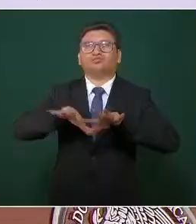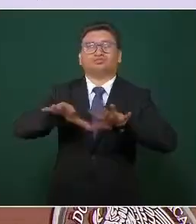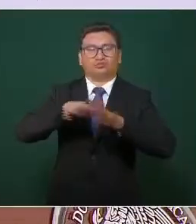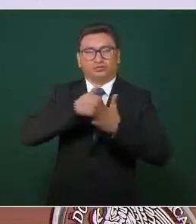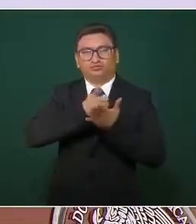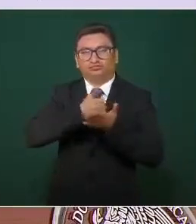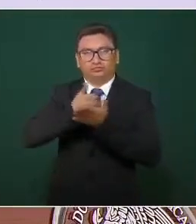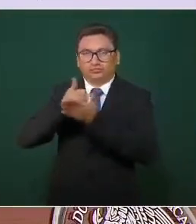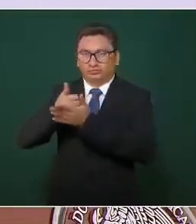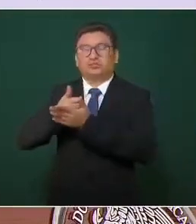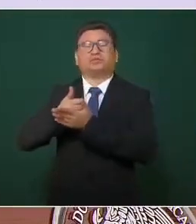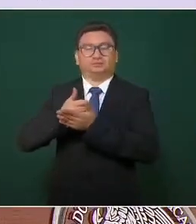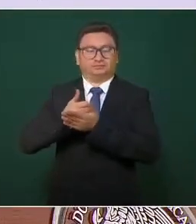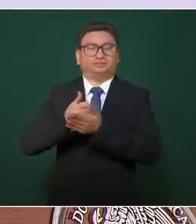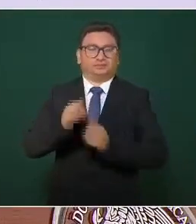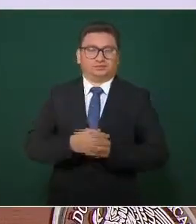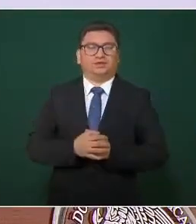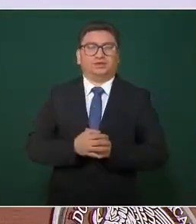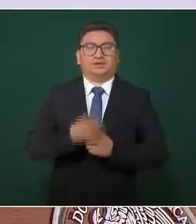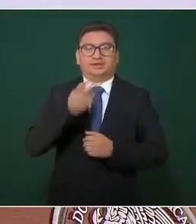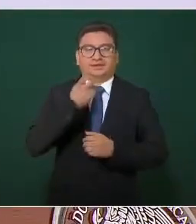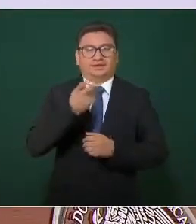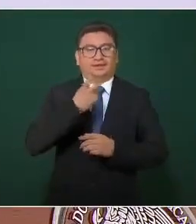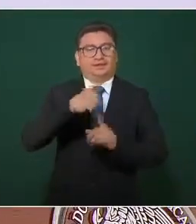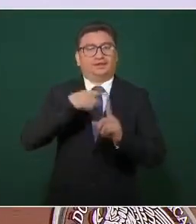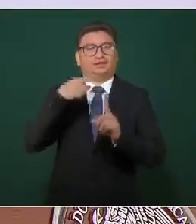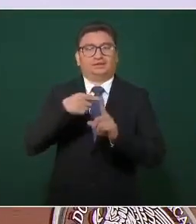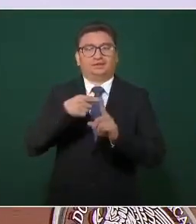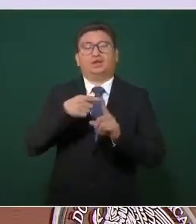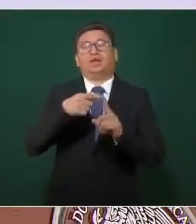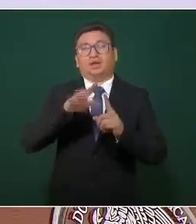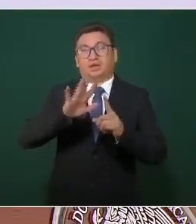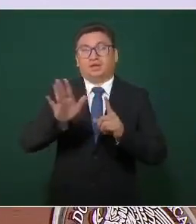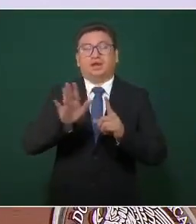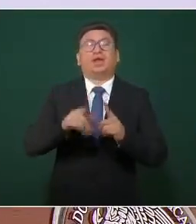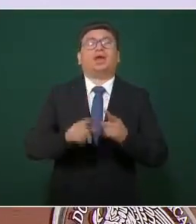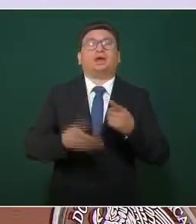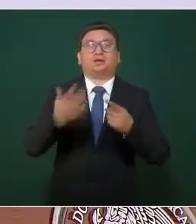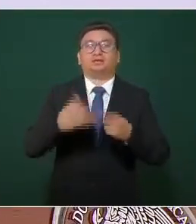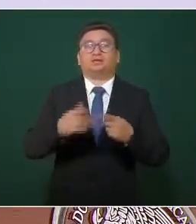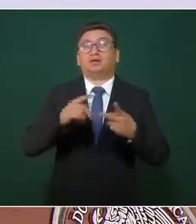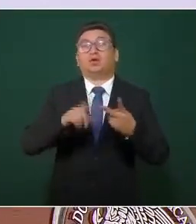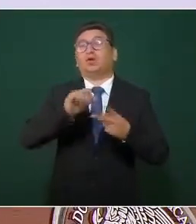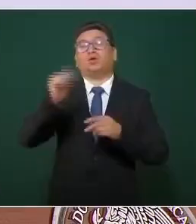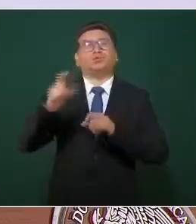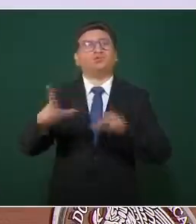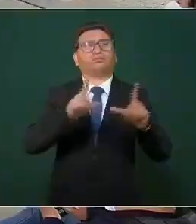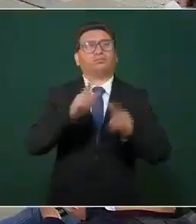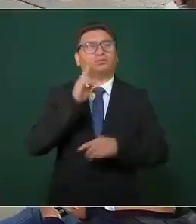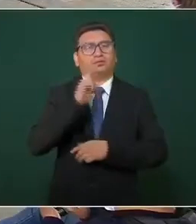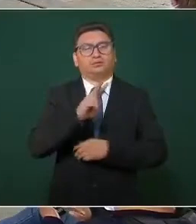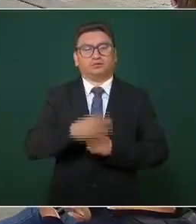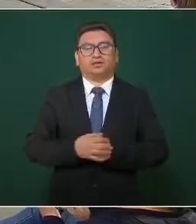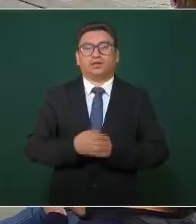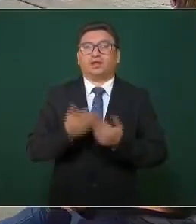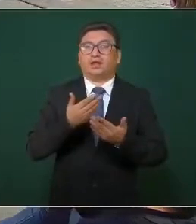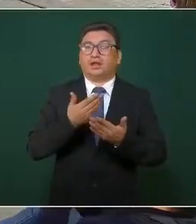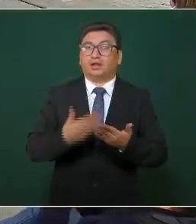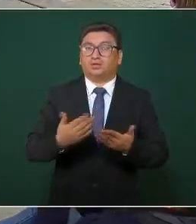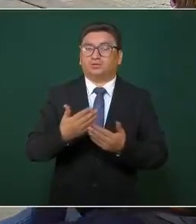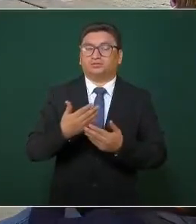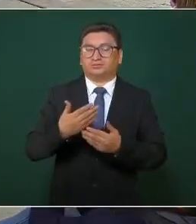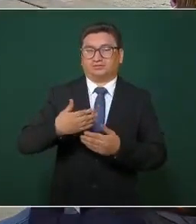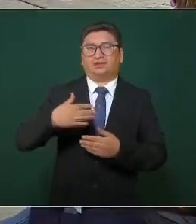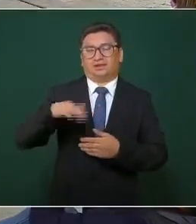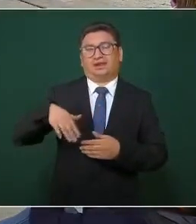inversiones. Y finalmente, en la siguiente lámina, por favor, el modelo a que se ha